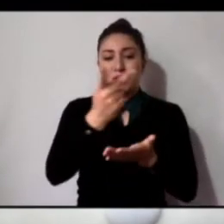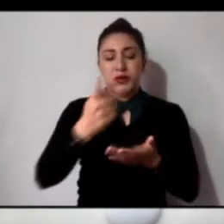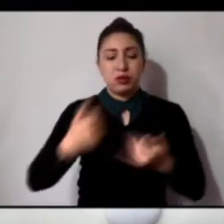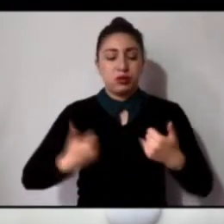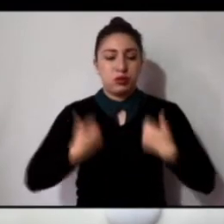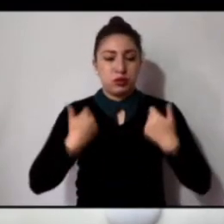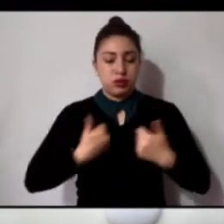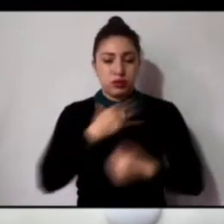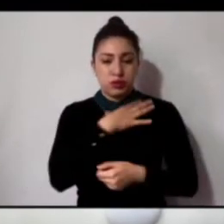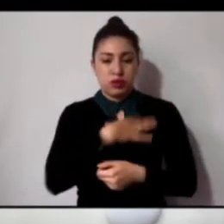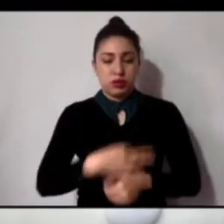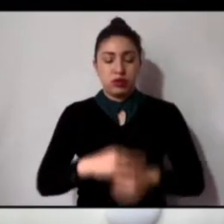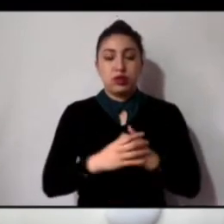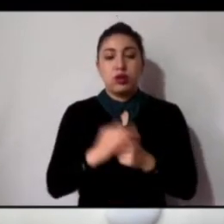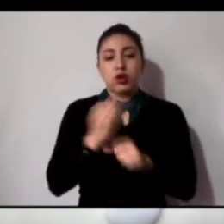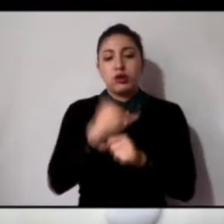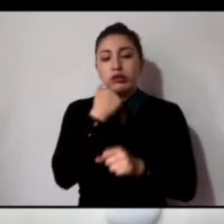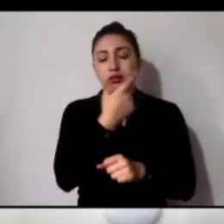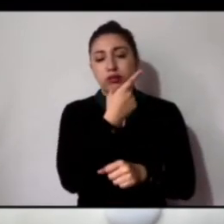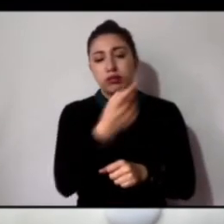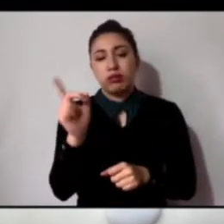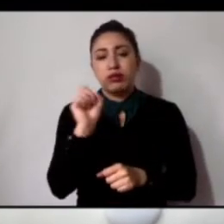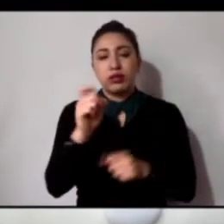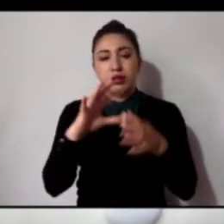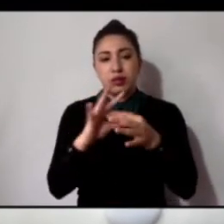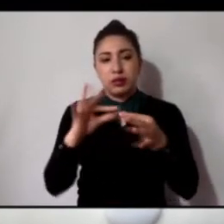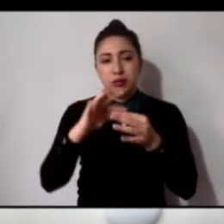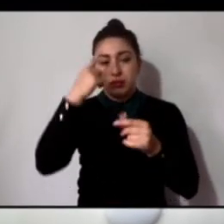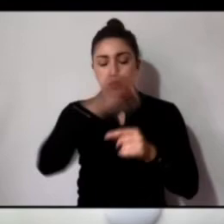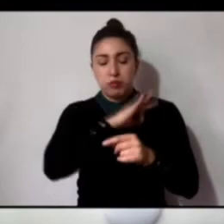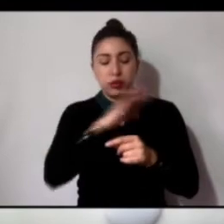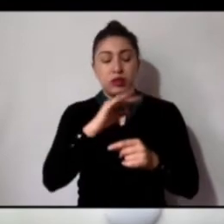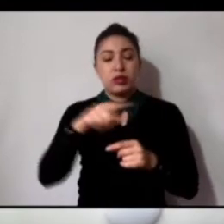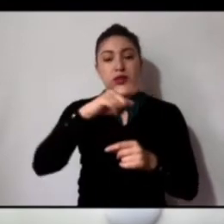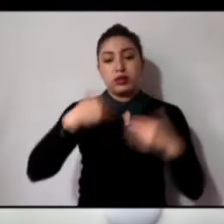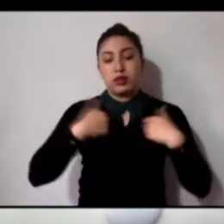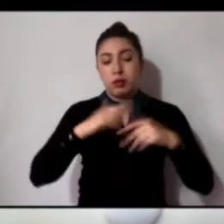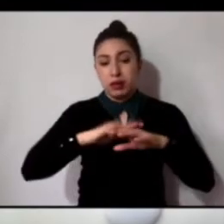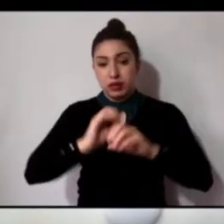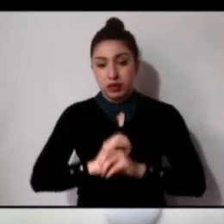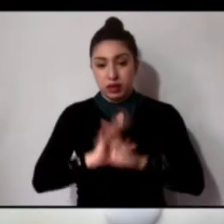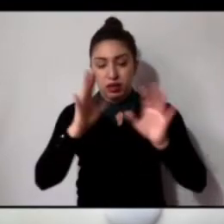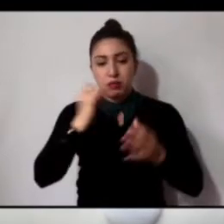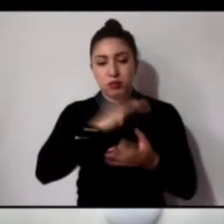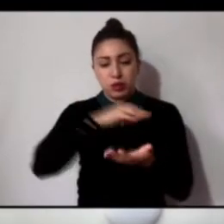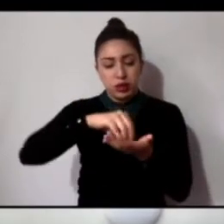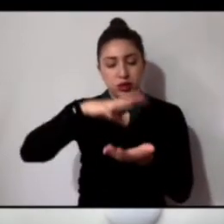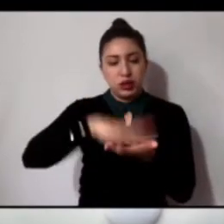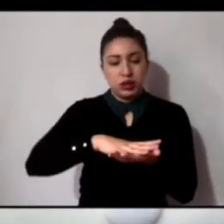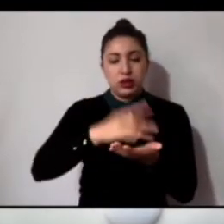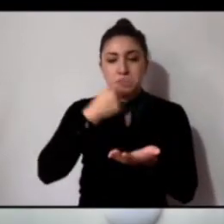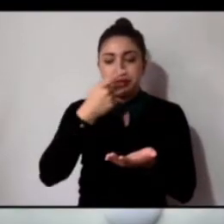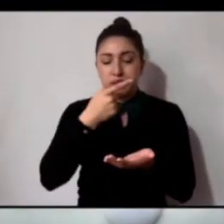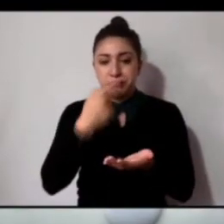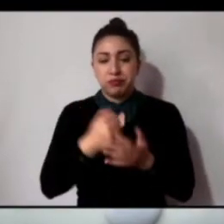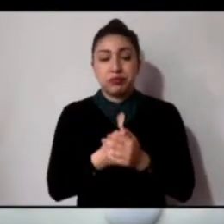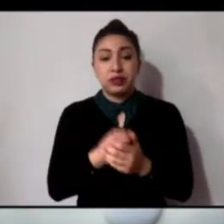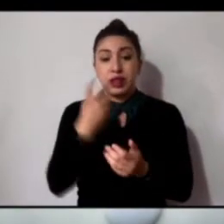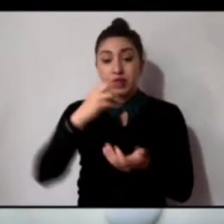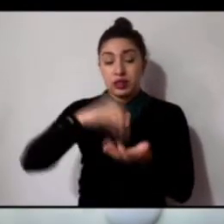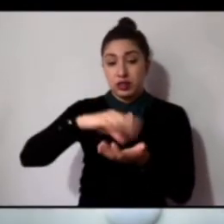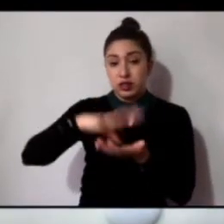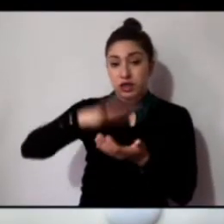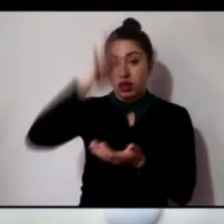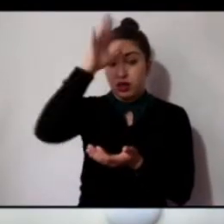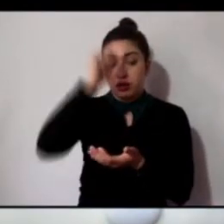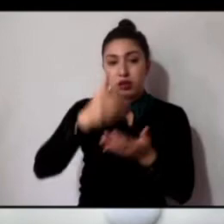numeral quiero comentarles lo siguiente, para que quede asentado en la versión etnográfica. Que el presente acuerdo se sometería a votación el